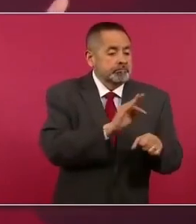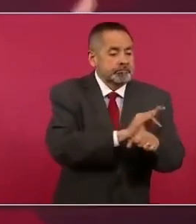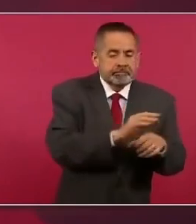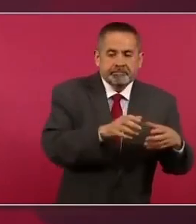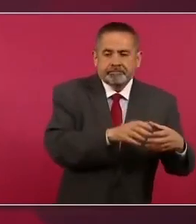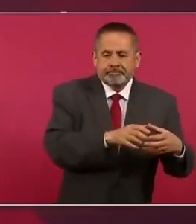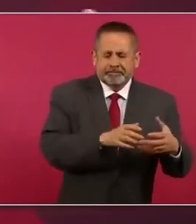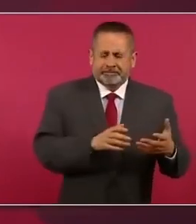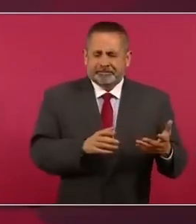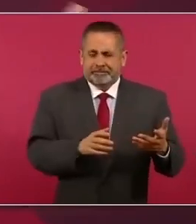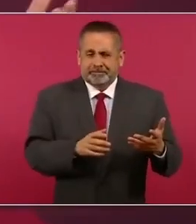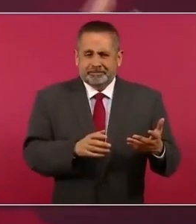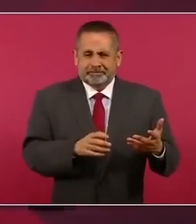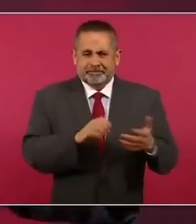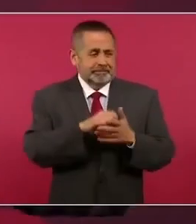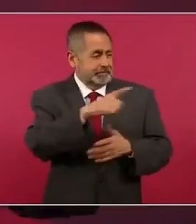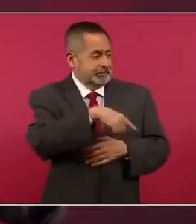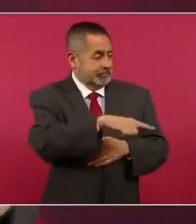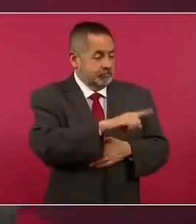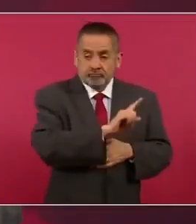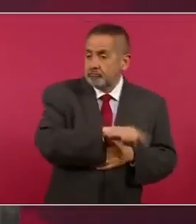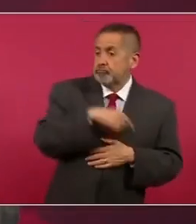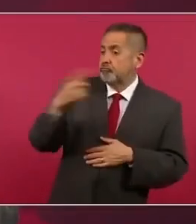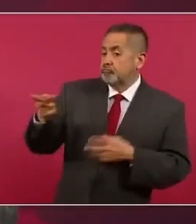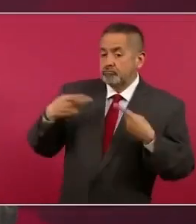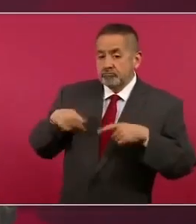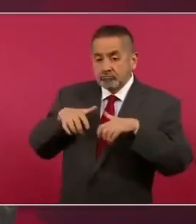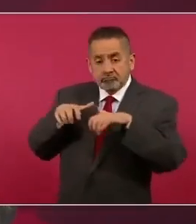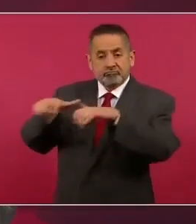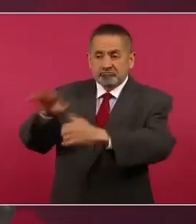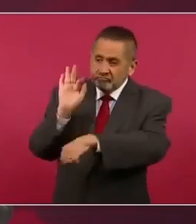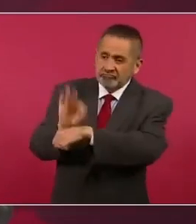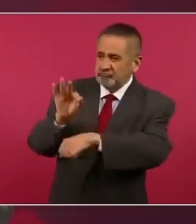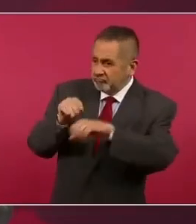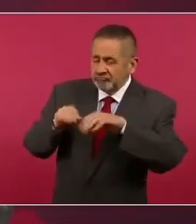medios defiendan al pueblo no